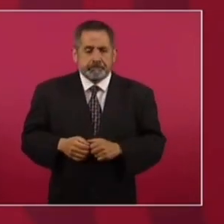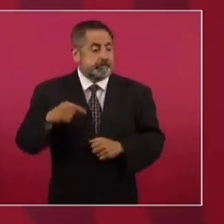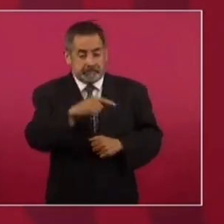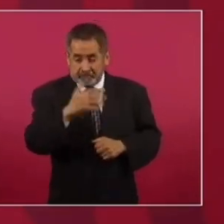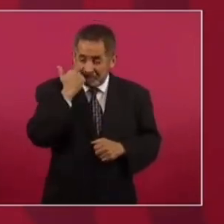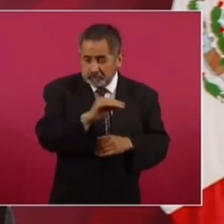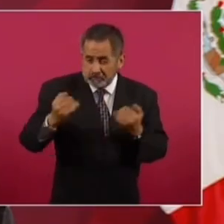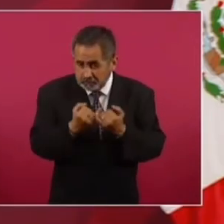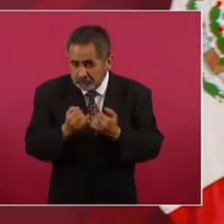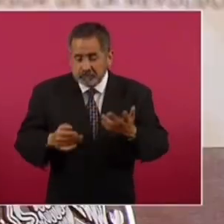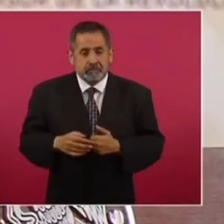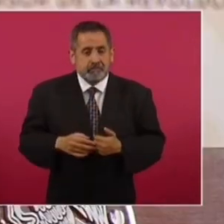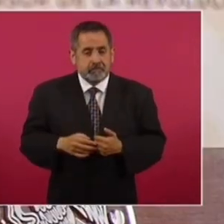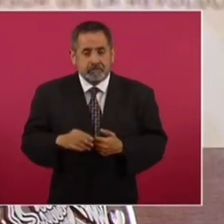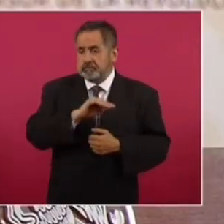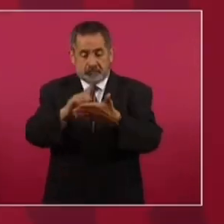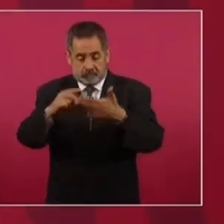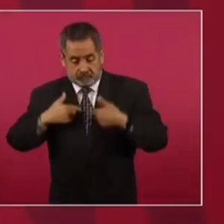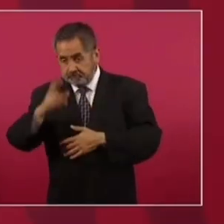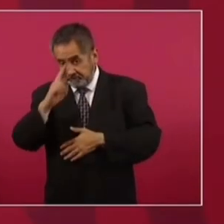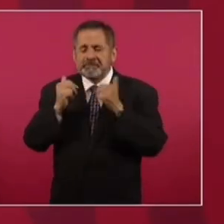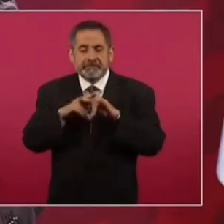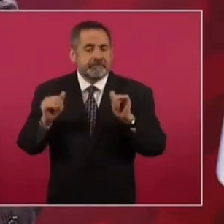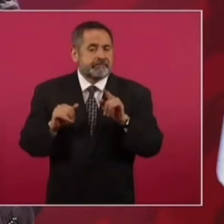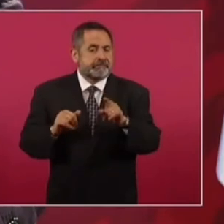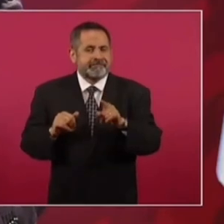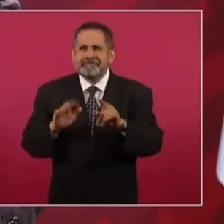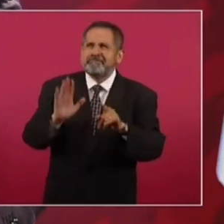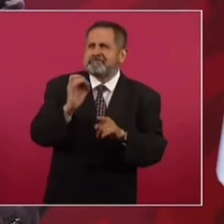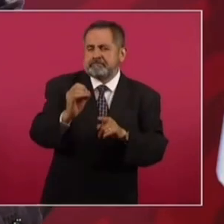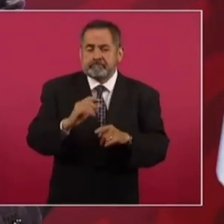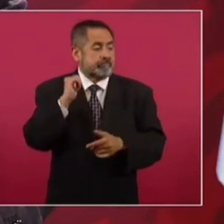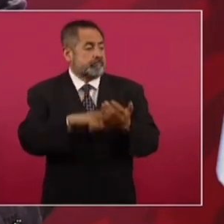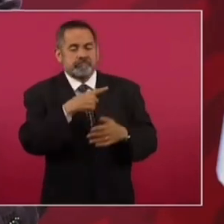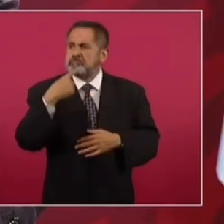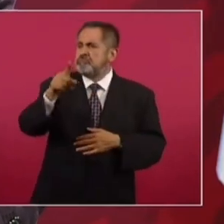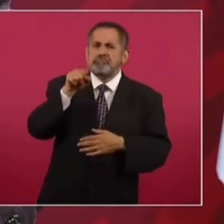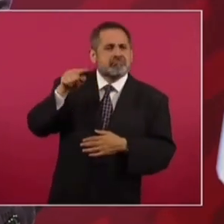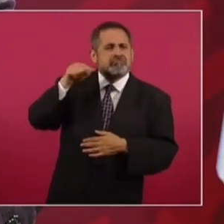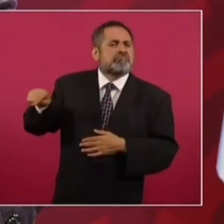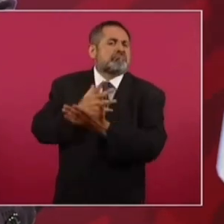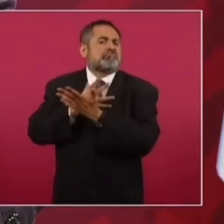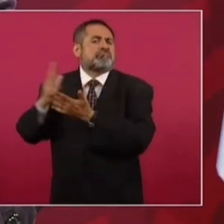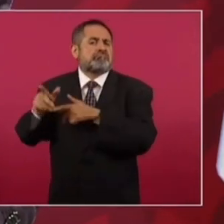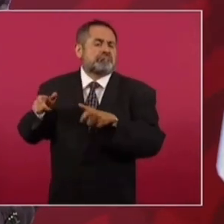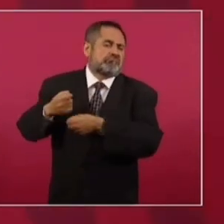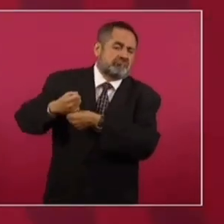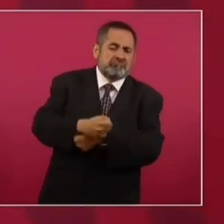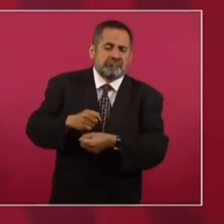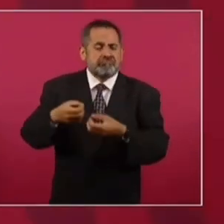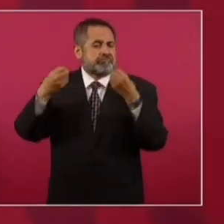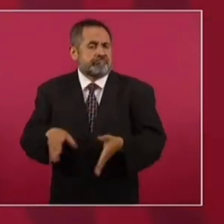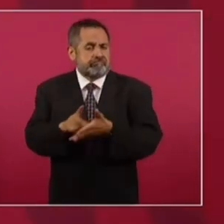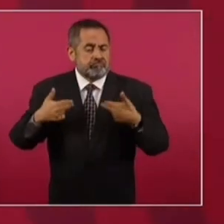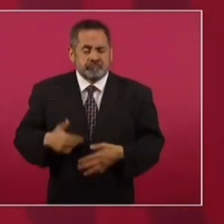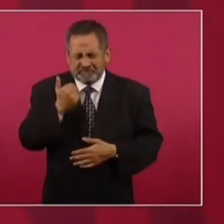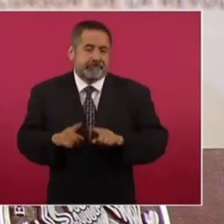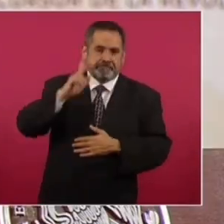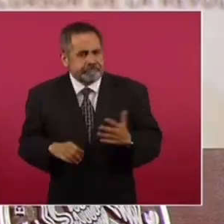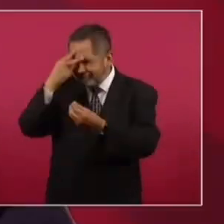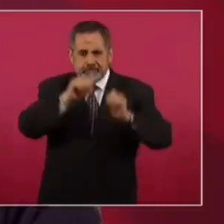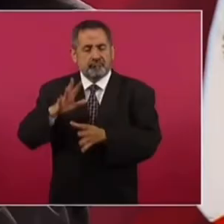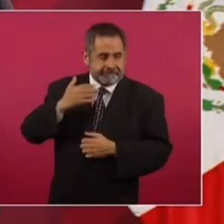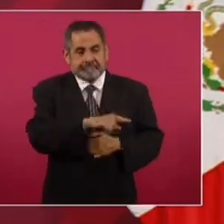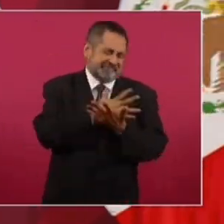quieren un García Luna en la Guardia Nacional? Hemos tenido prácticamente acusaciones por excesos de violación de derechos humanos en la Guardia Nacional.